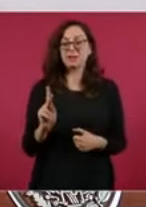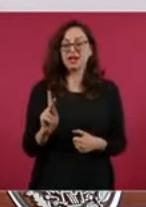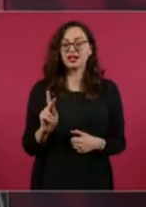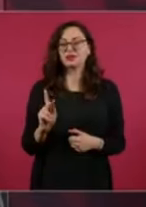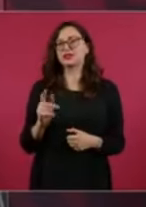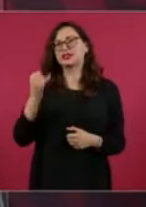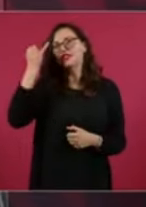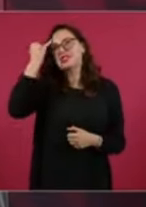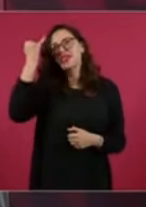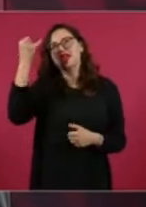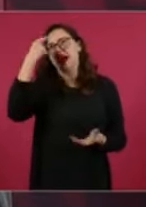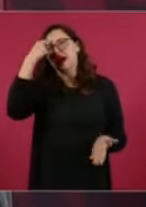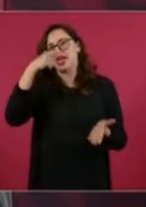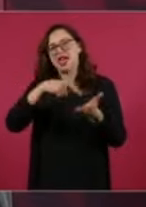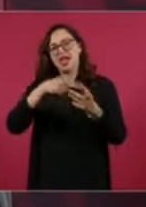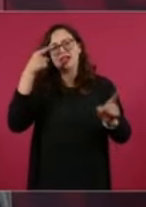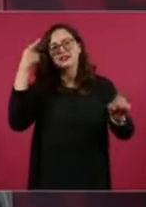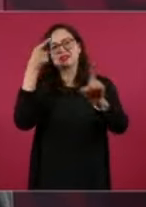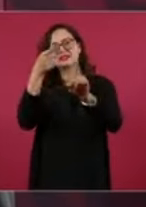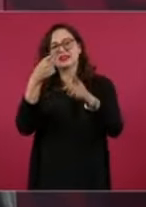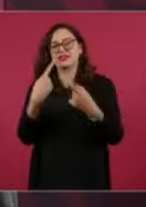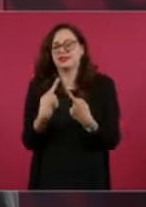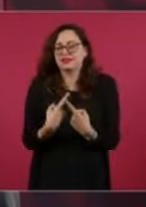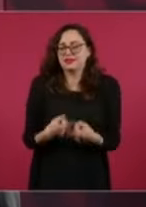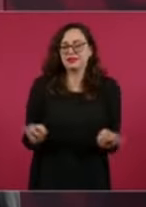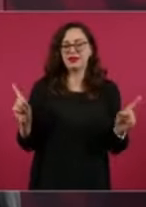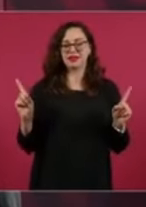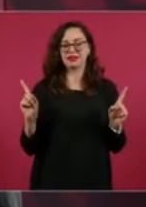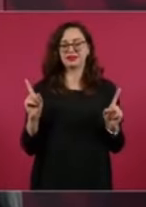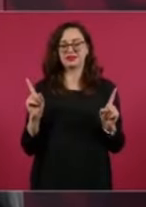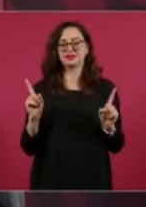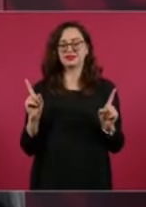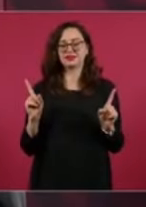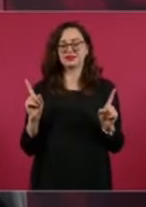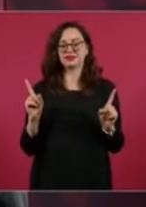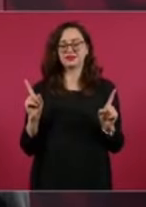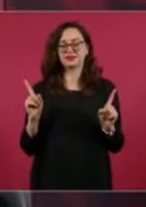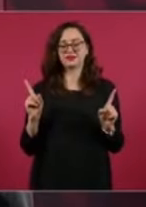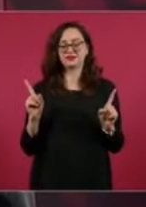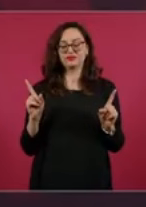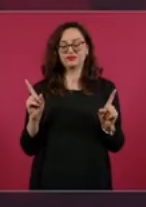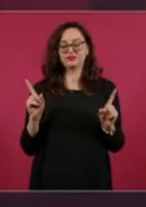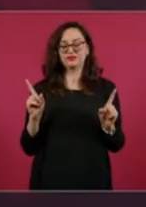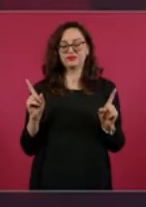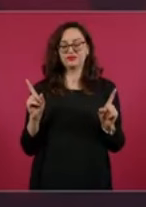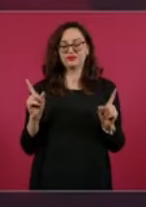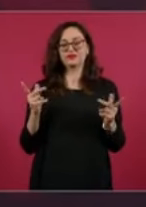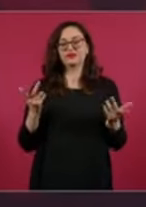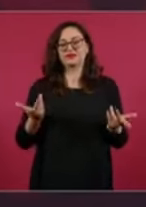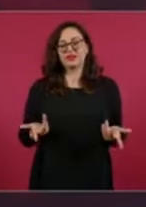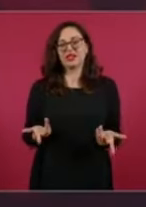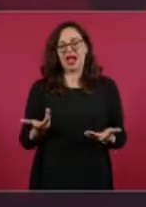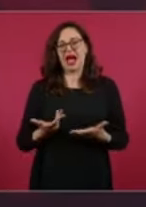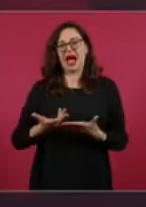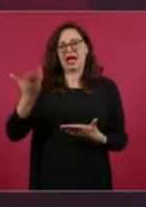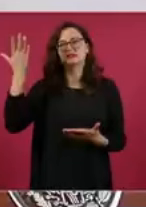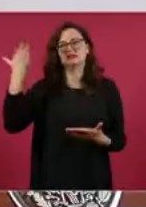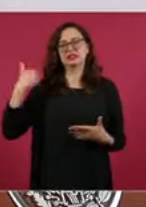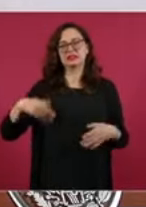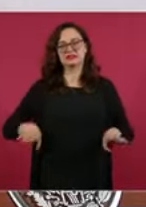había un poco más de decencia